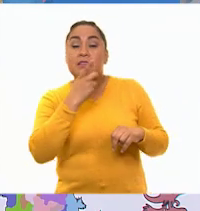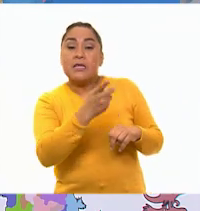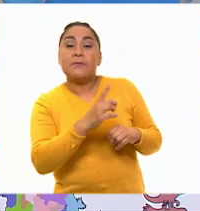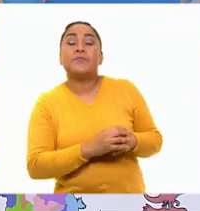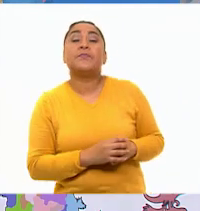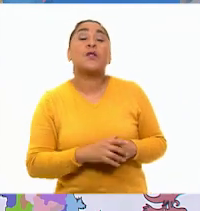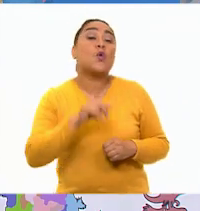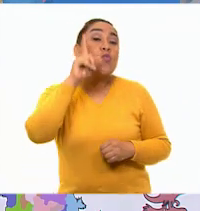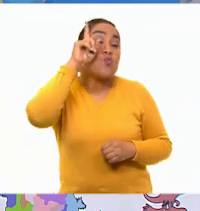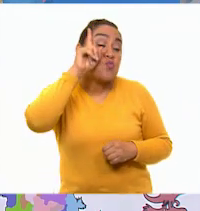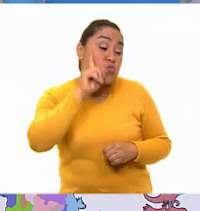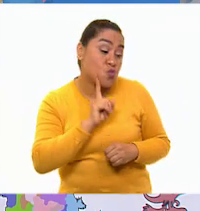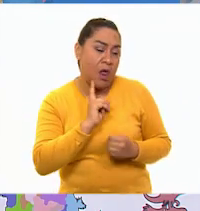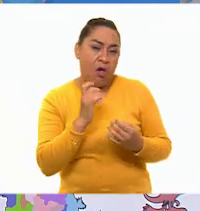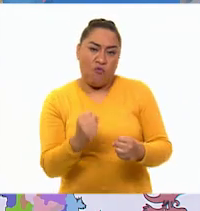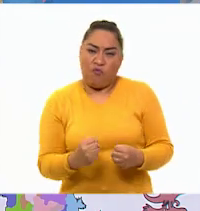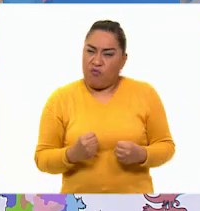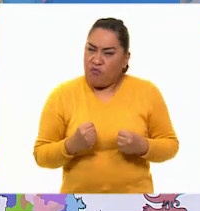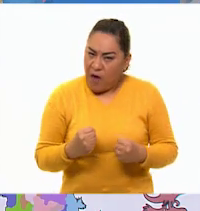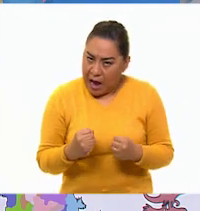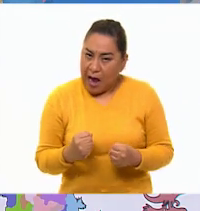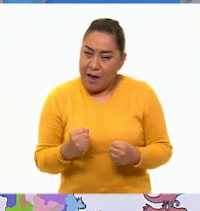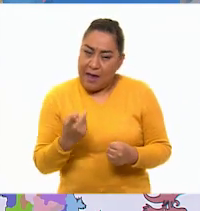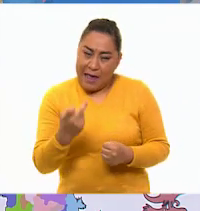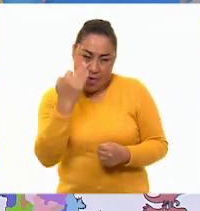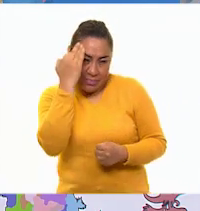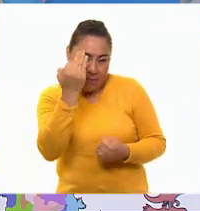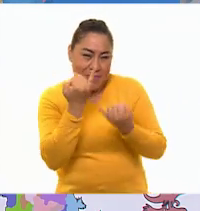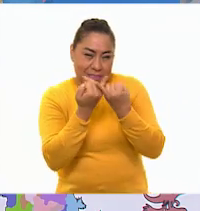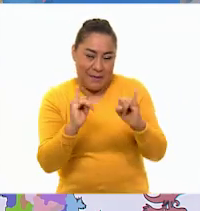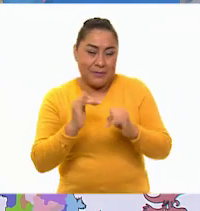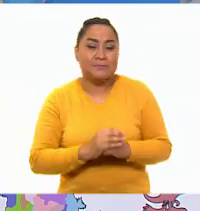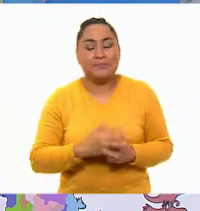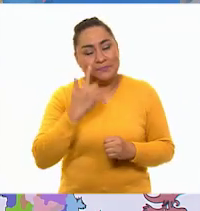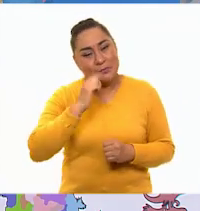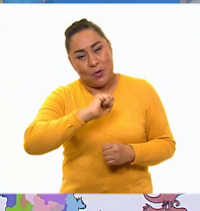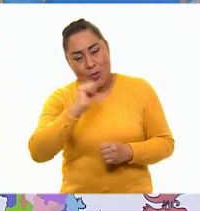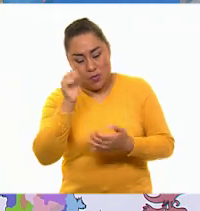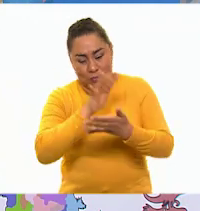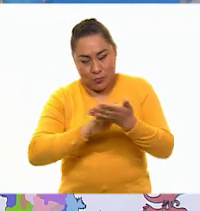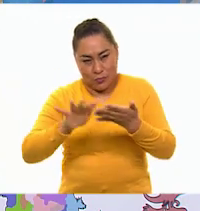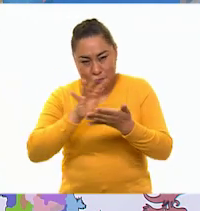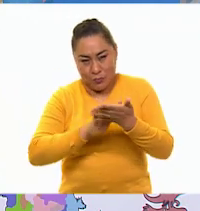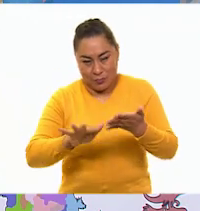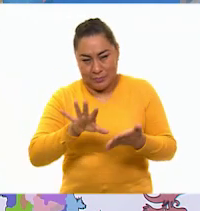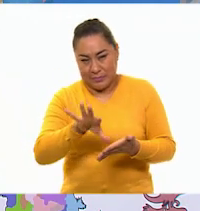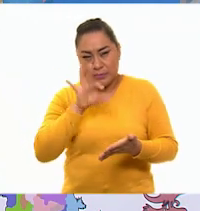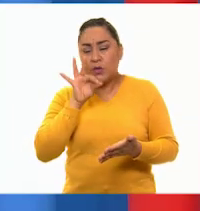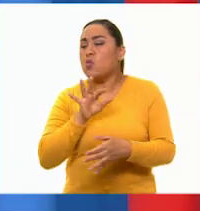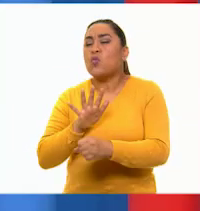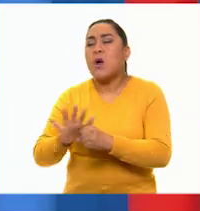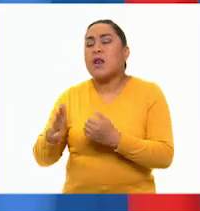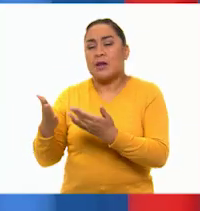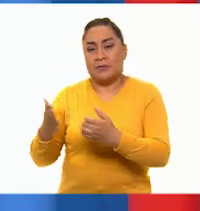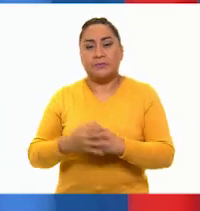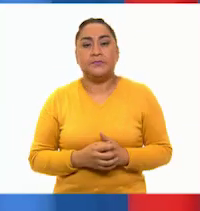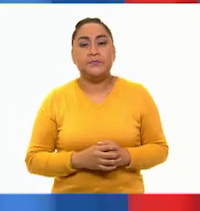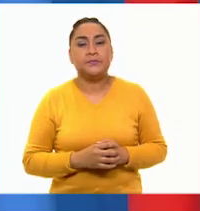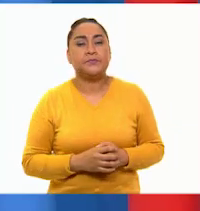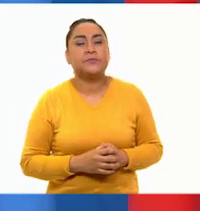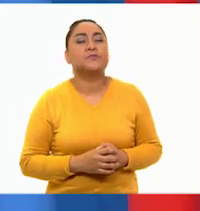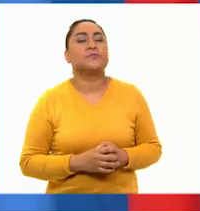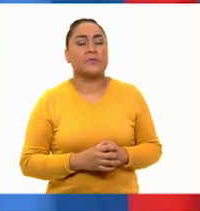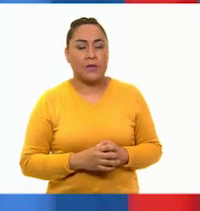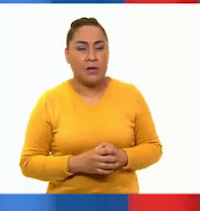La mujer fuerte de la independencia. Por eso, veamos el siguiente texto que seleccionaste. ¿Cuál es, María? Pues